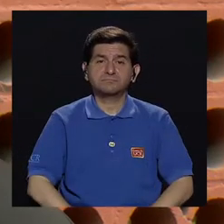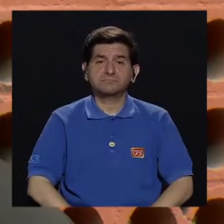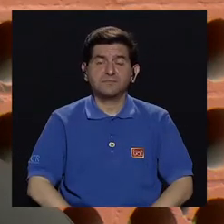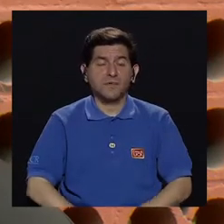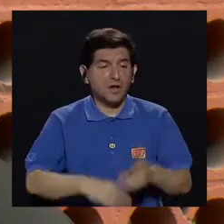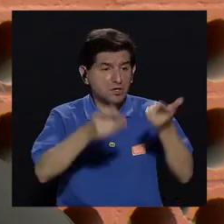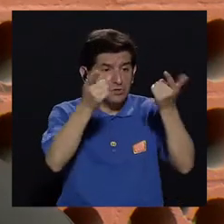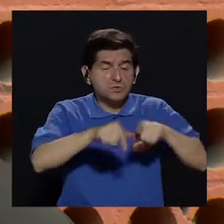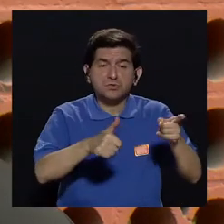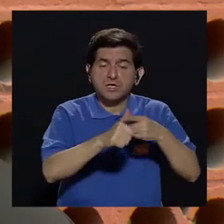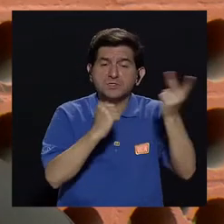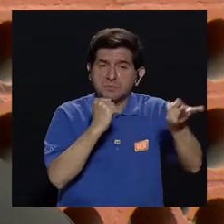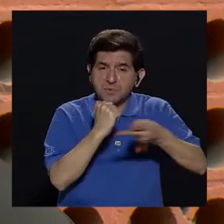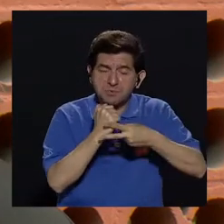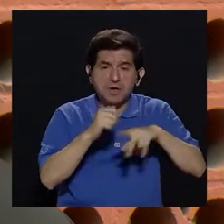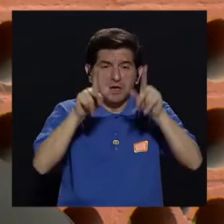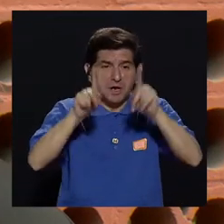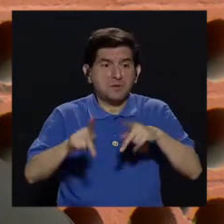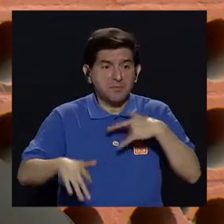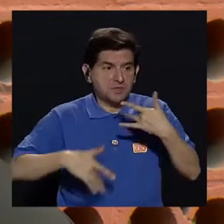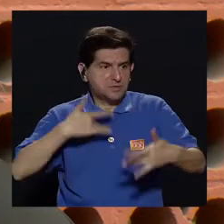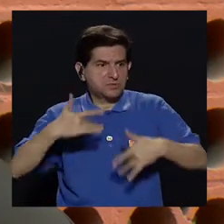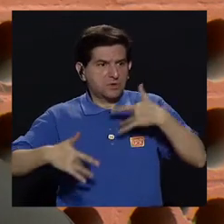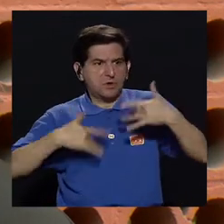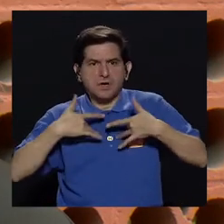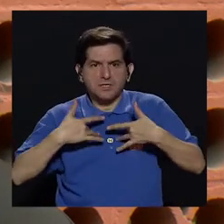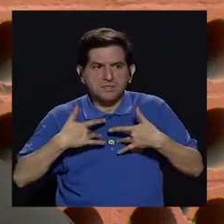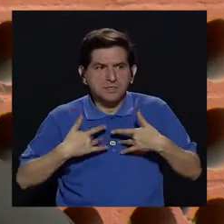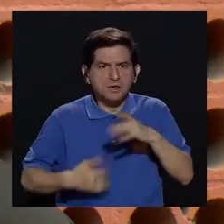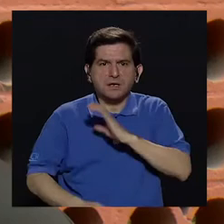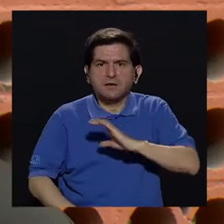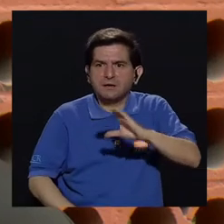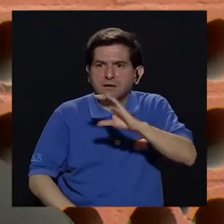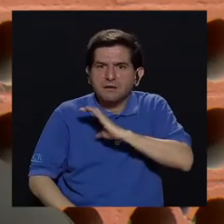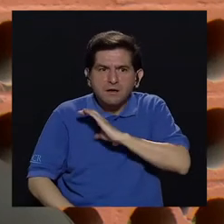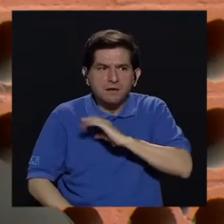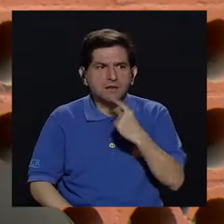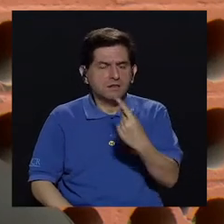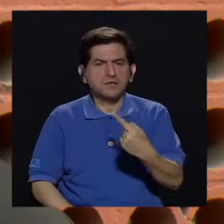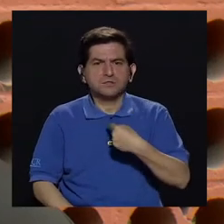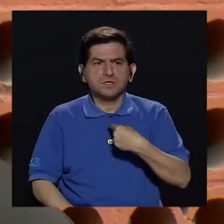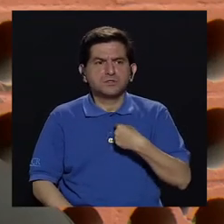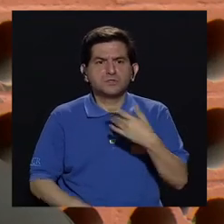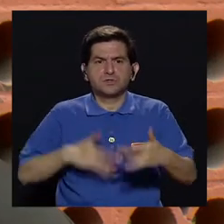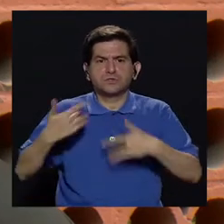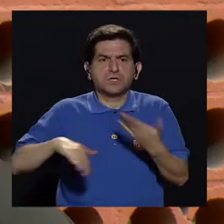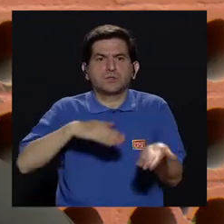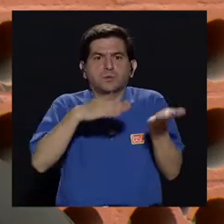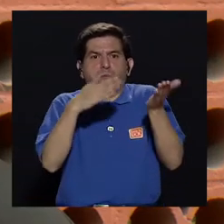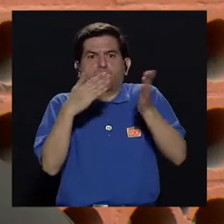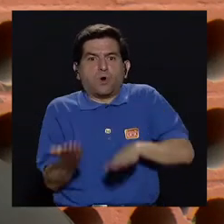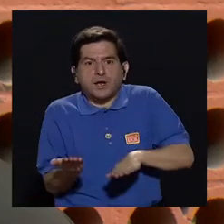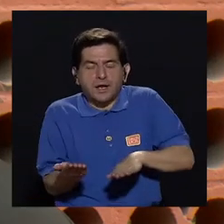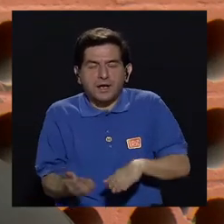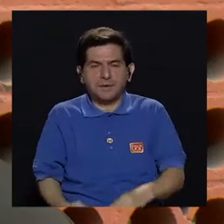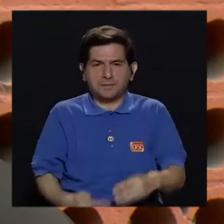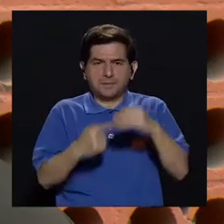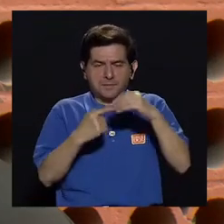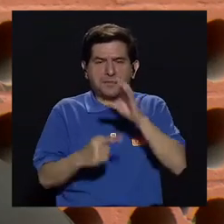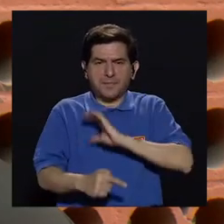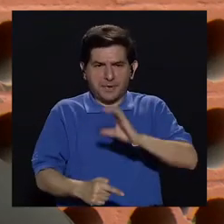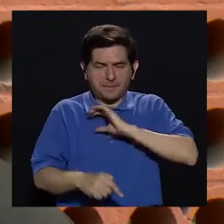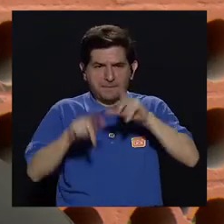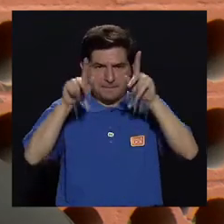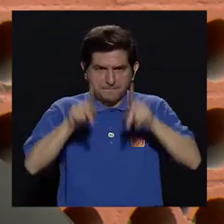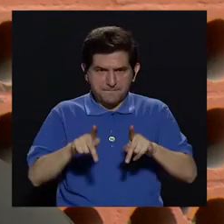decirlo. Puede ocurrir una primera vez y la persona siente una serie de características que dicen me voy a morir. Es la característica